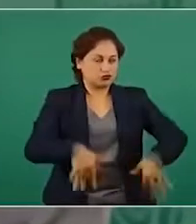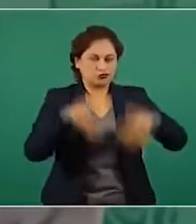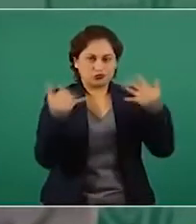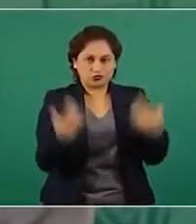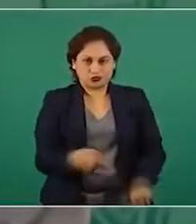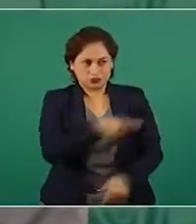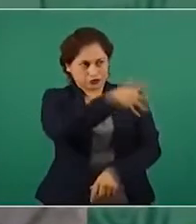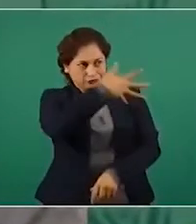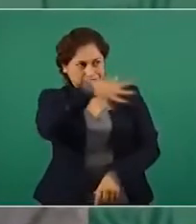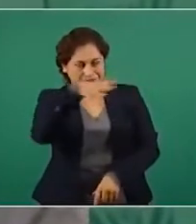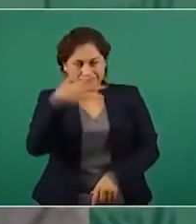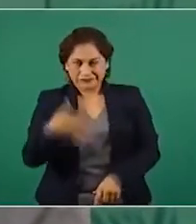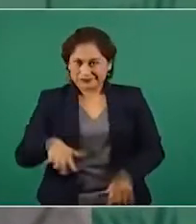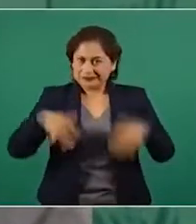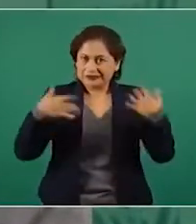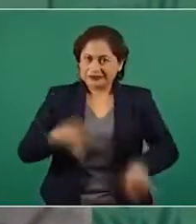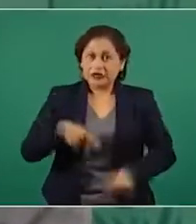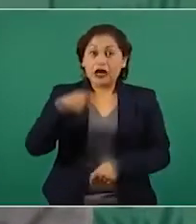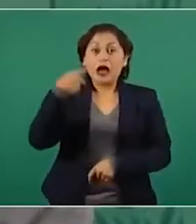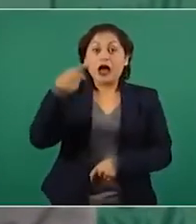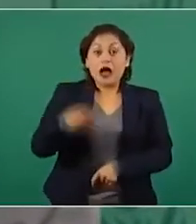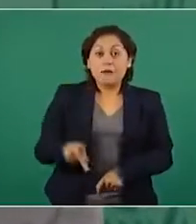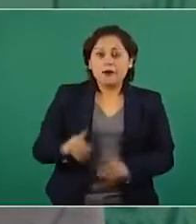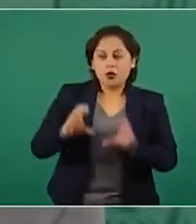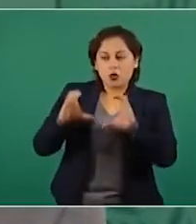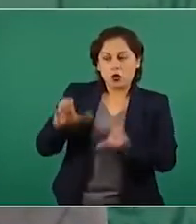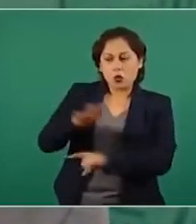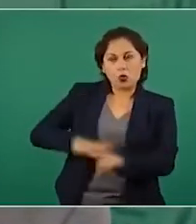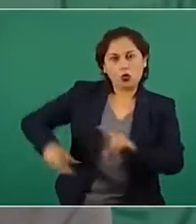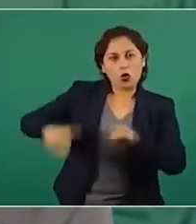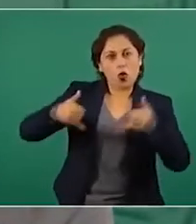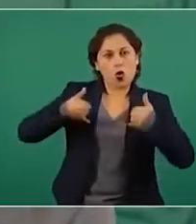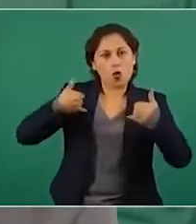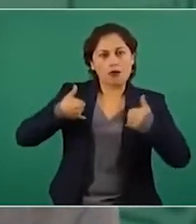se actúe de esta manera?